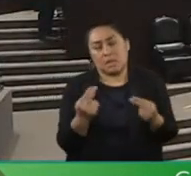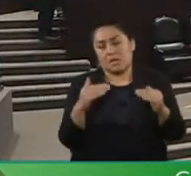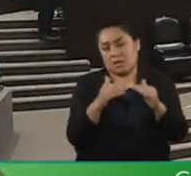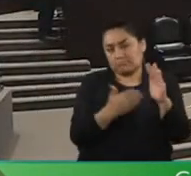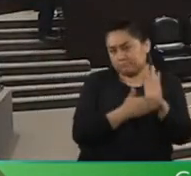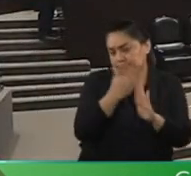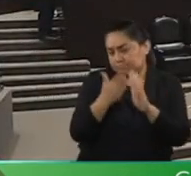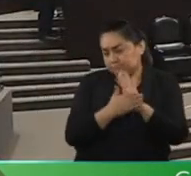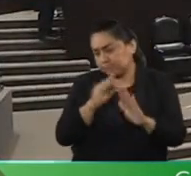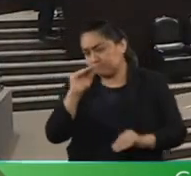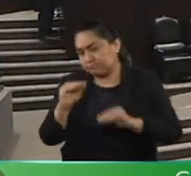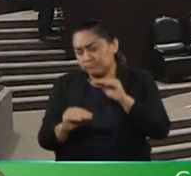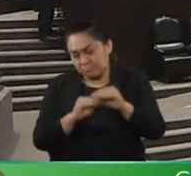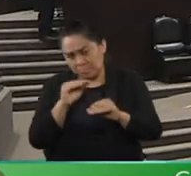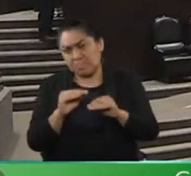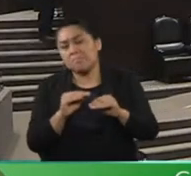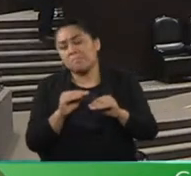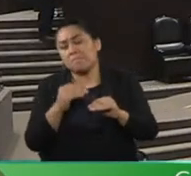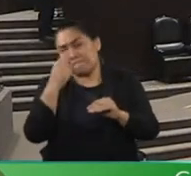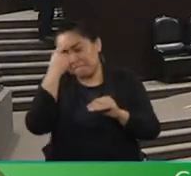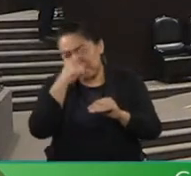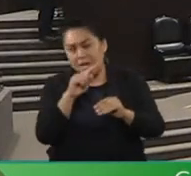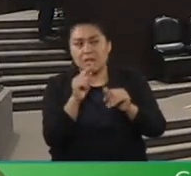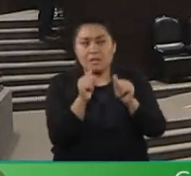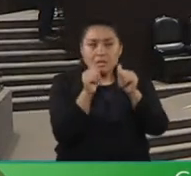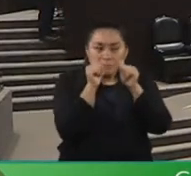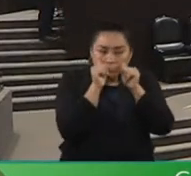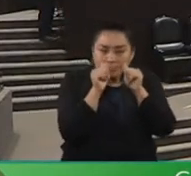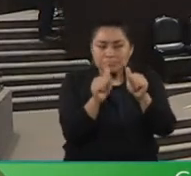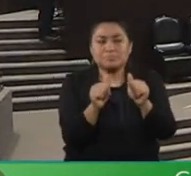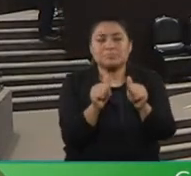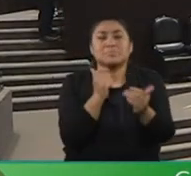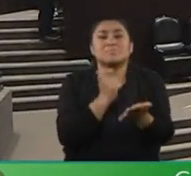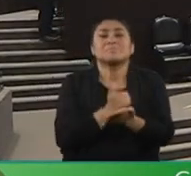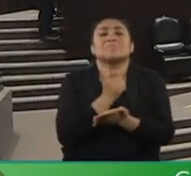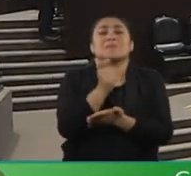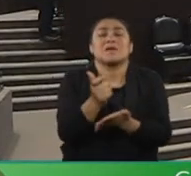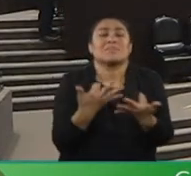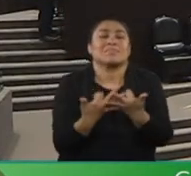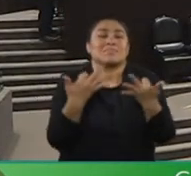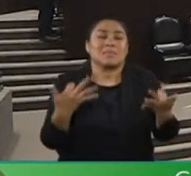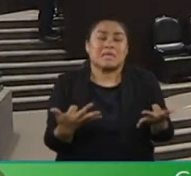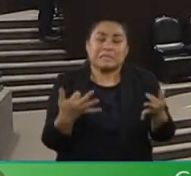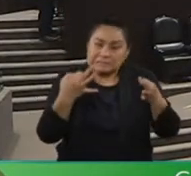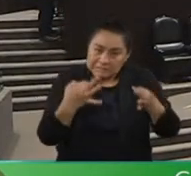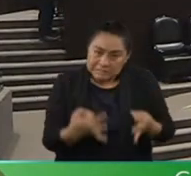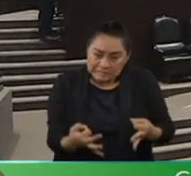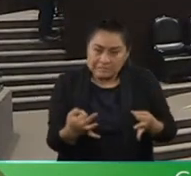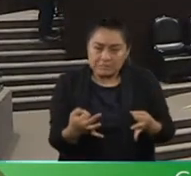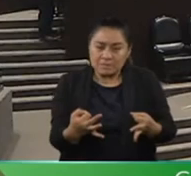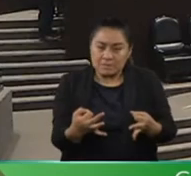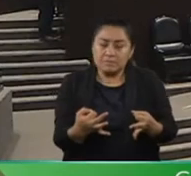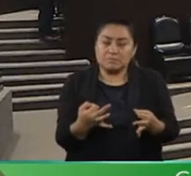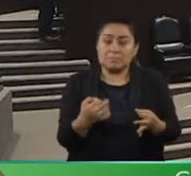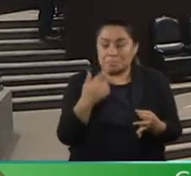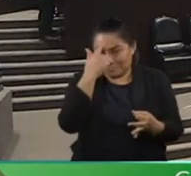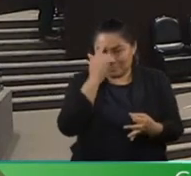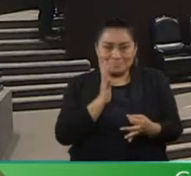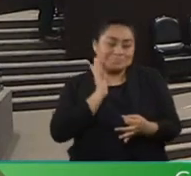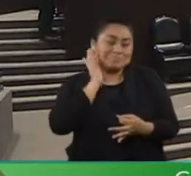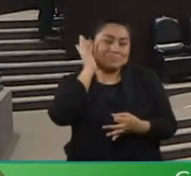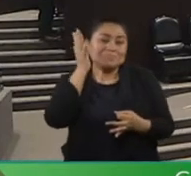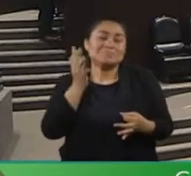densidades suficientemente altas para poder pagar por terrenos bien localizados, que se aprecien en el tiempo,